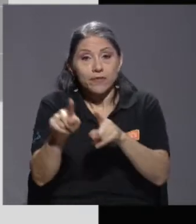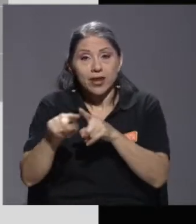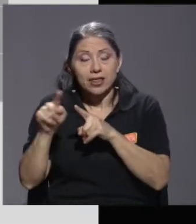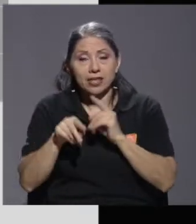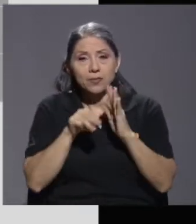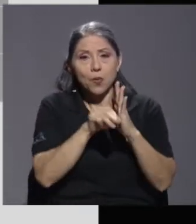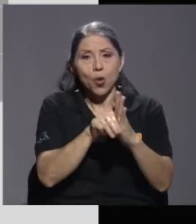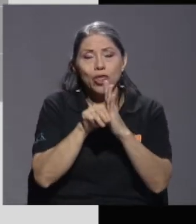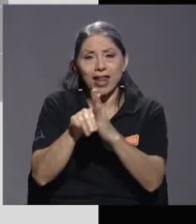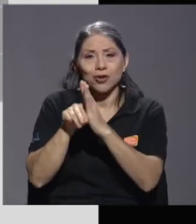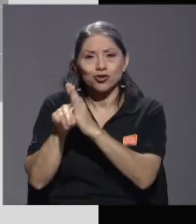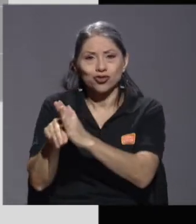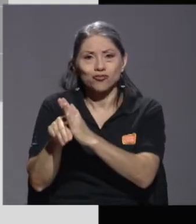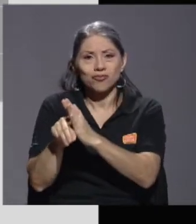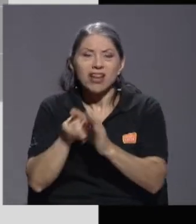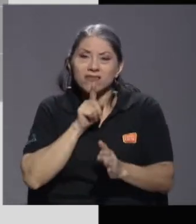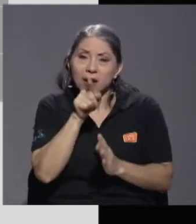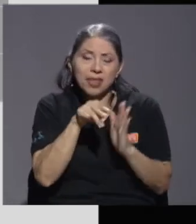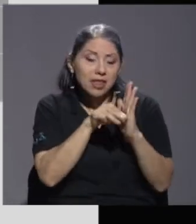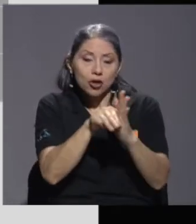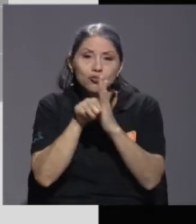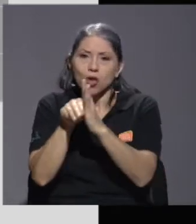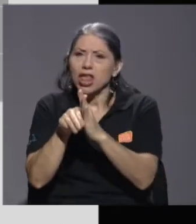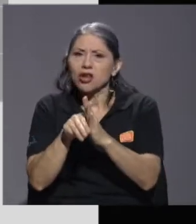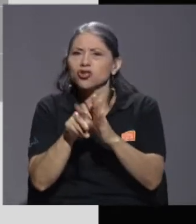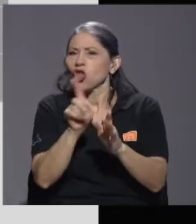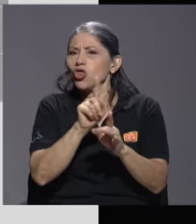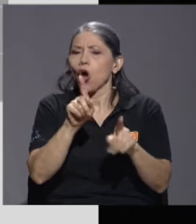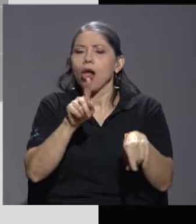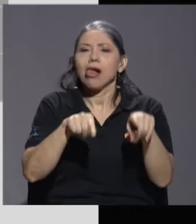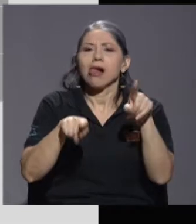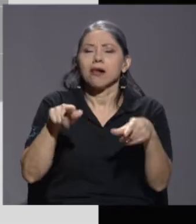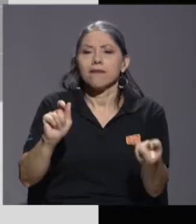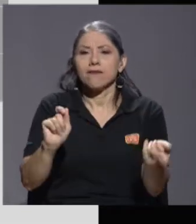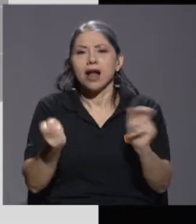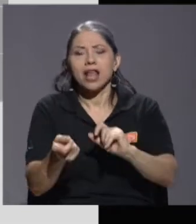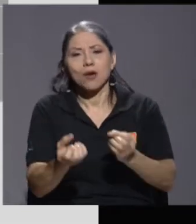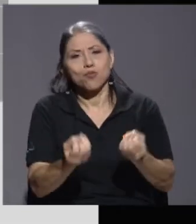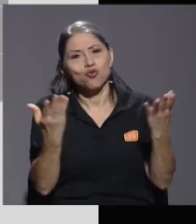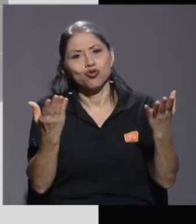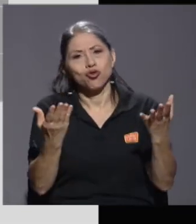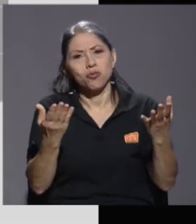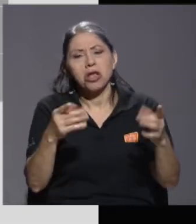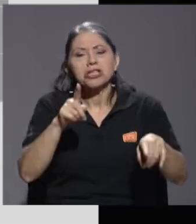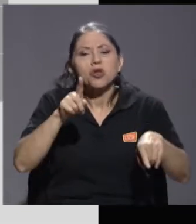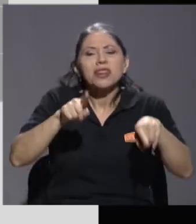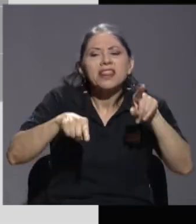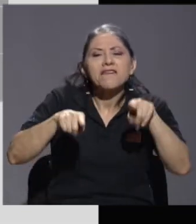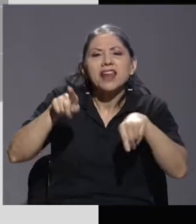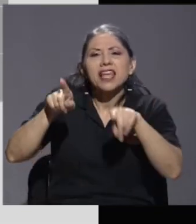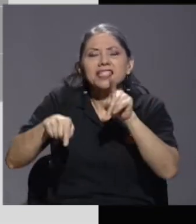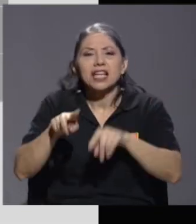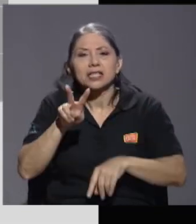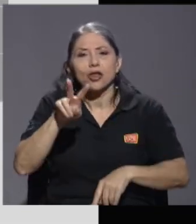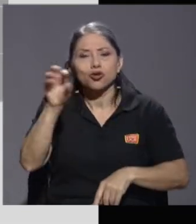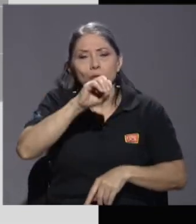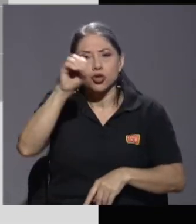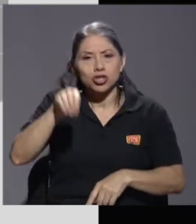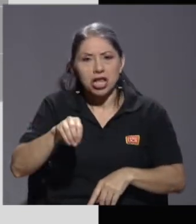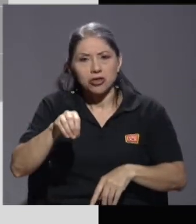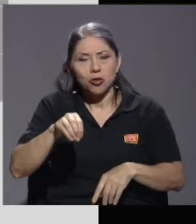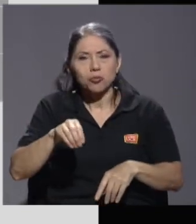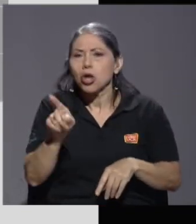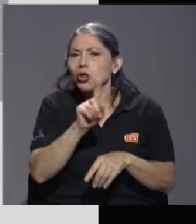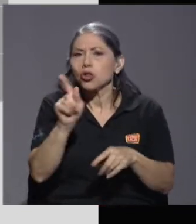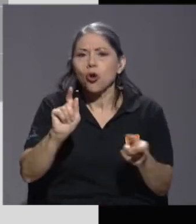Los modelos, la verdad es que no varían mucho en diferencias de 2%, ¿verdad? Y sobre todo no varían